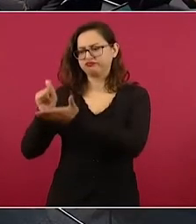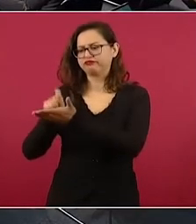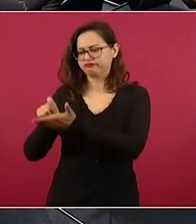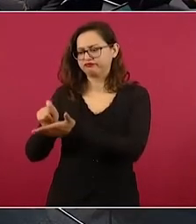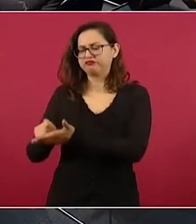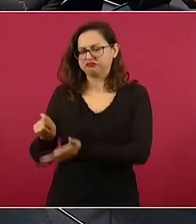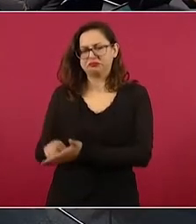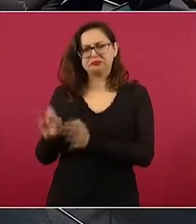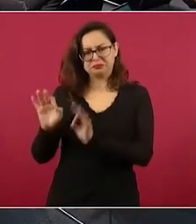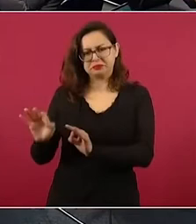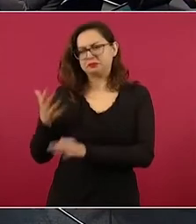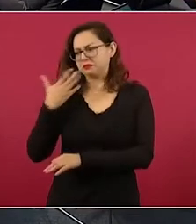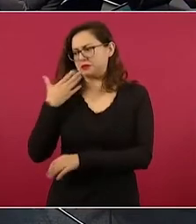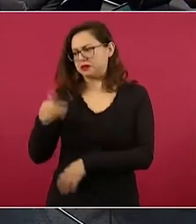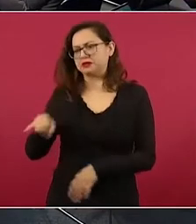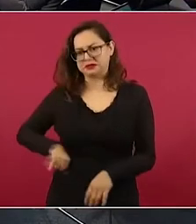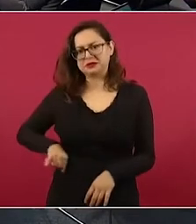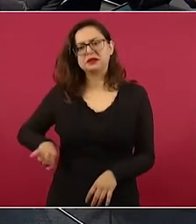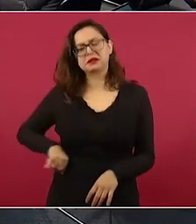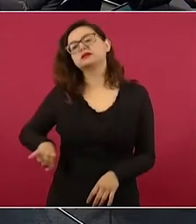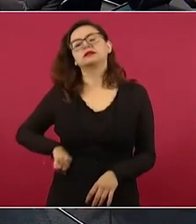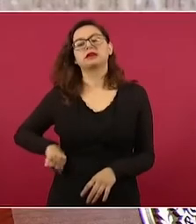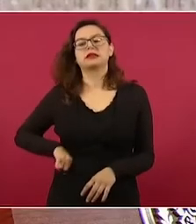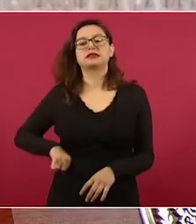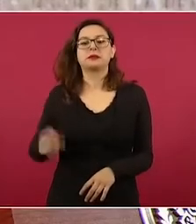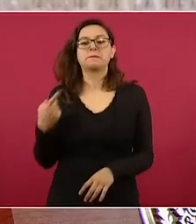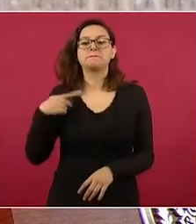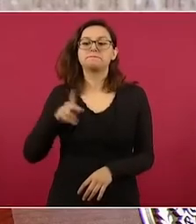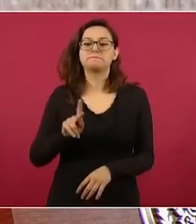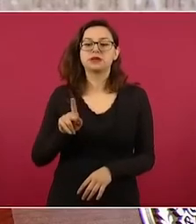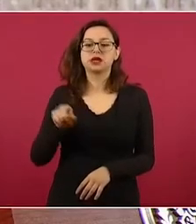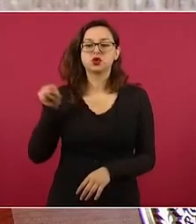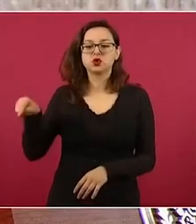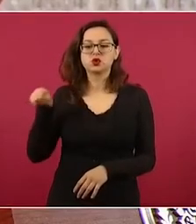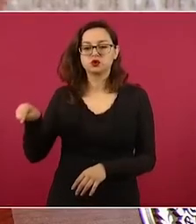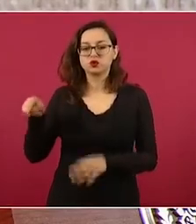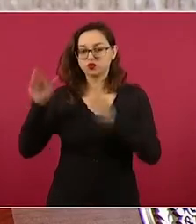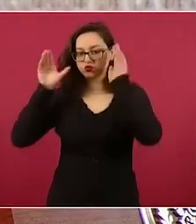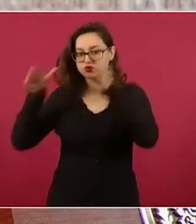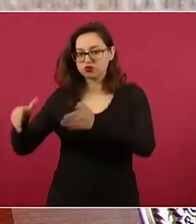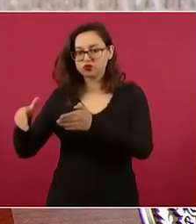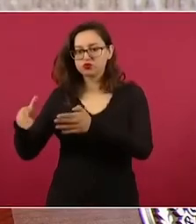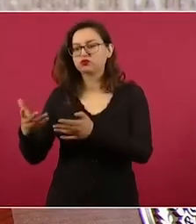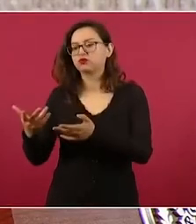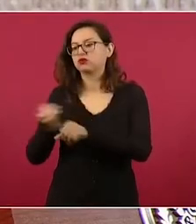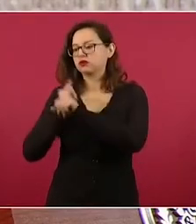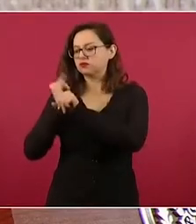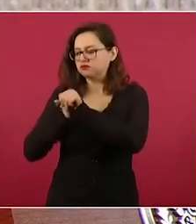Cantú, pero él trabaja más sobre documentos